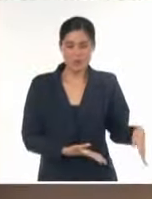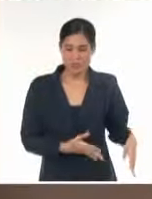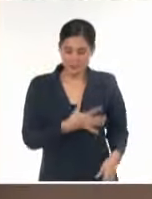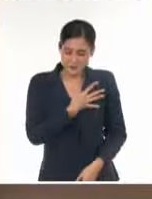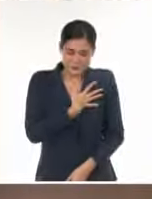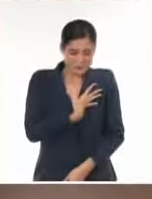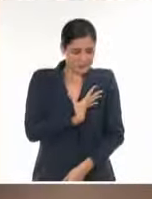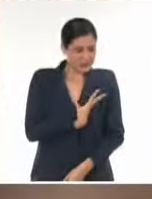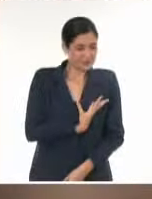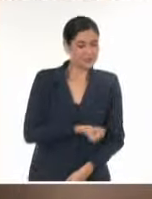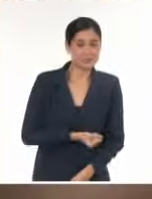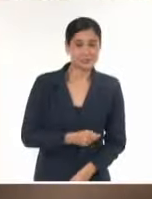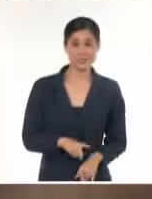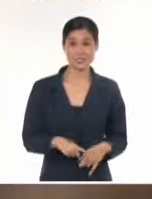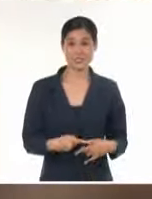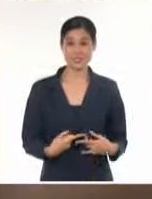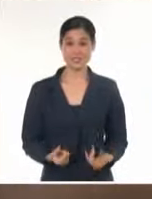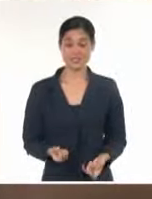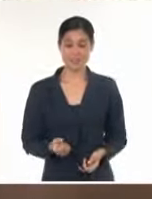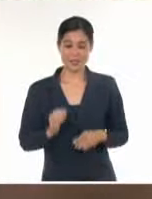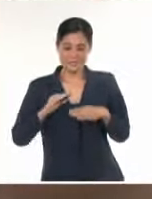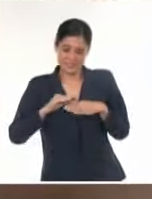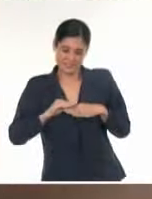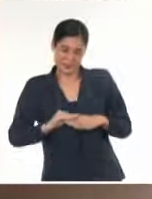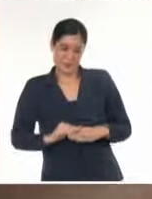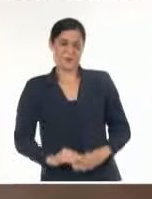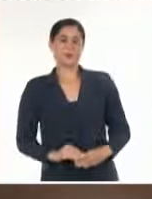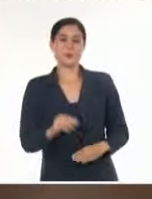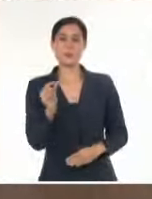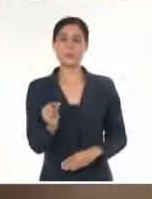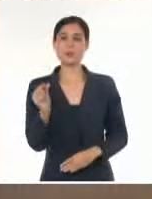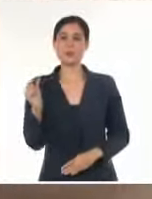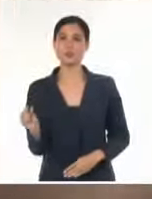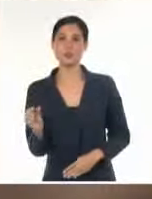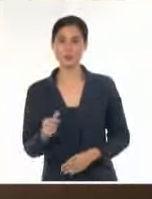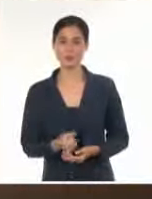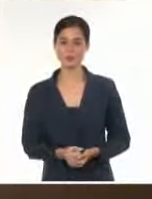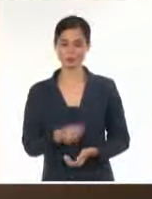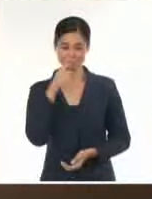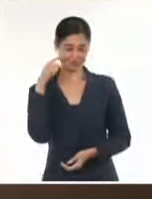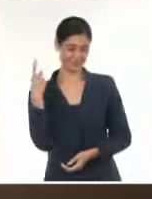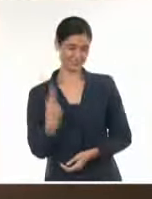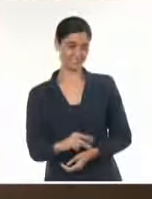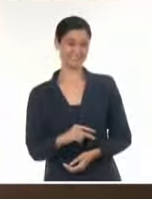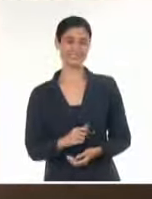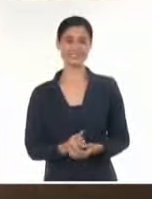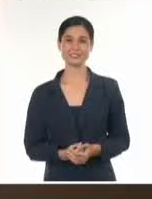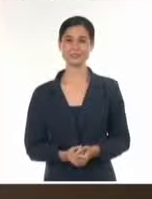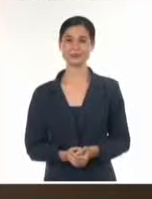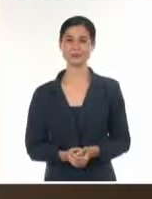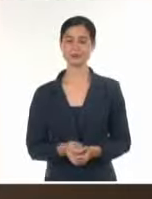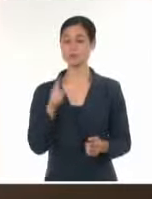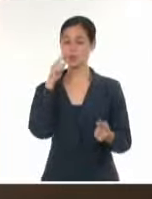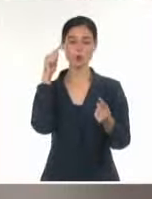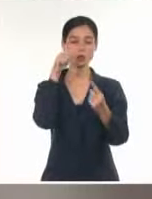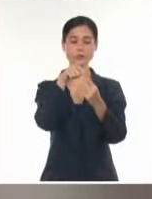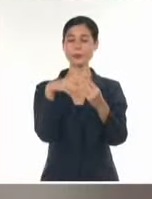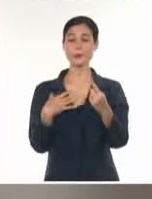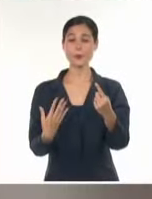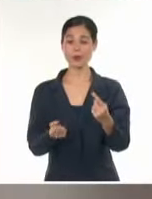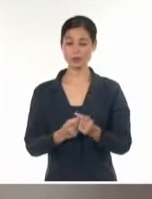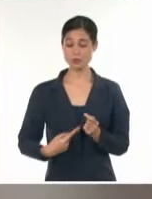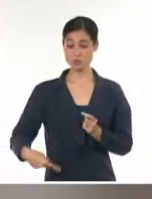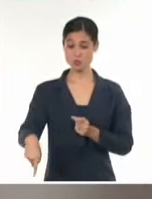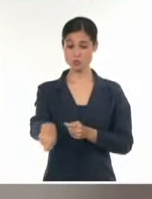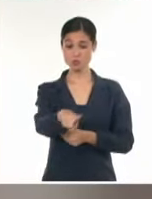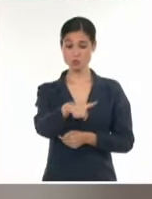sistema que humilló a millones de seres humanos y violó todos sus derechos. El objetivo también es generar conciencia sobre los peligros